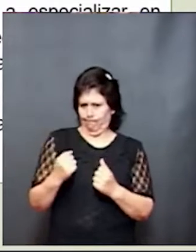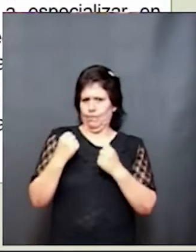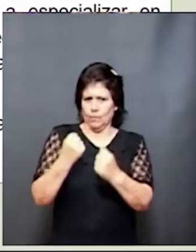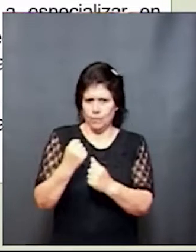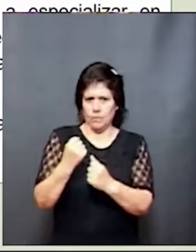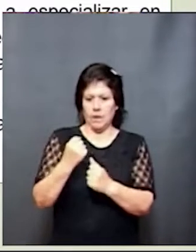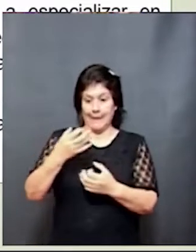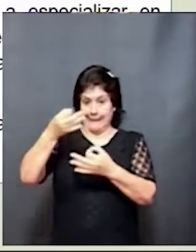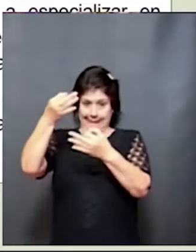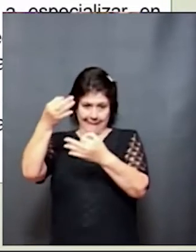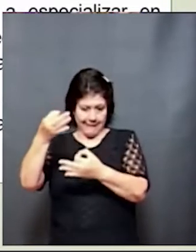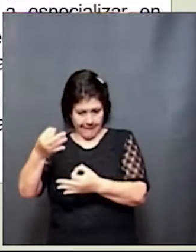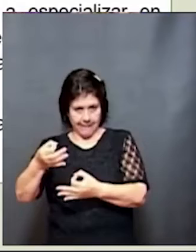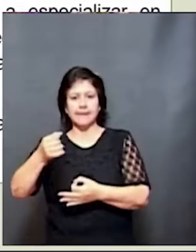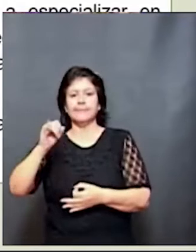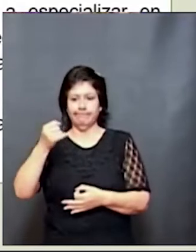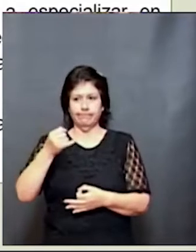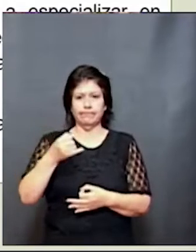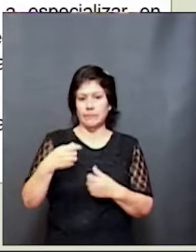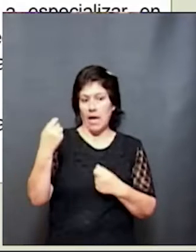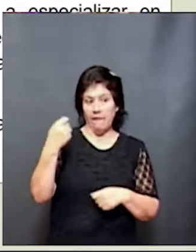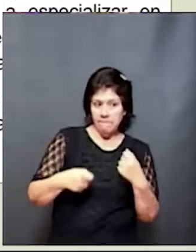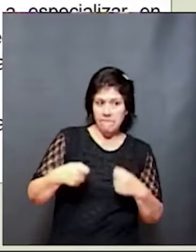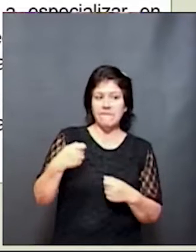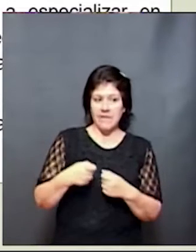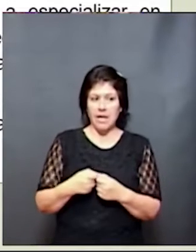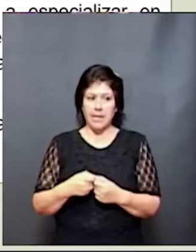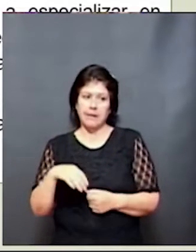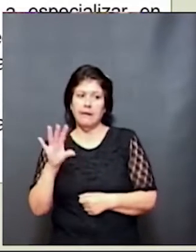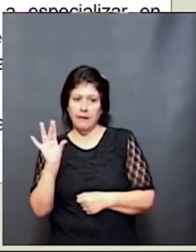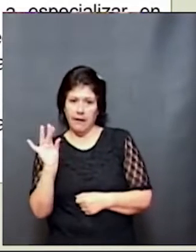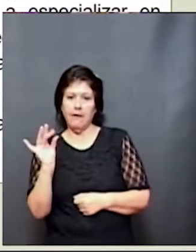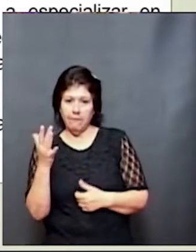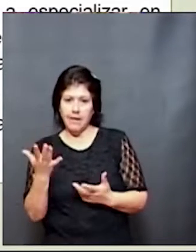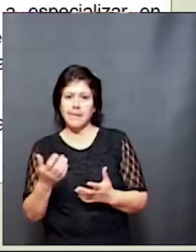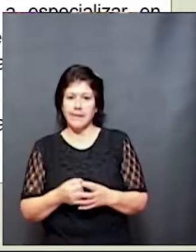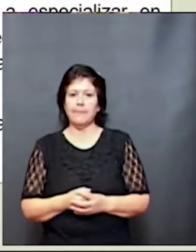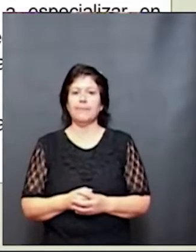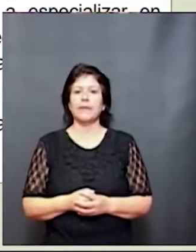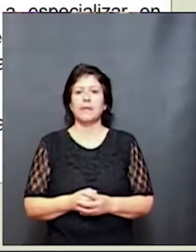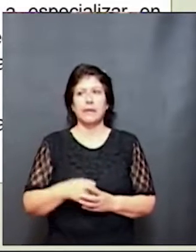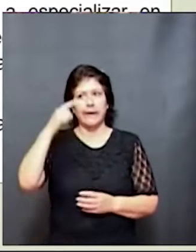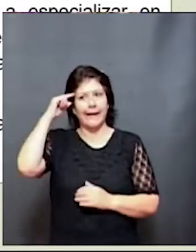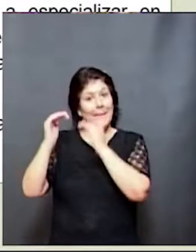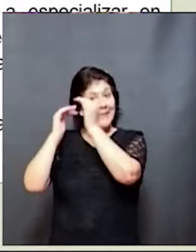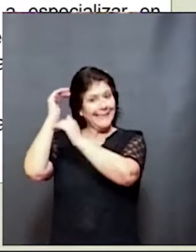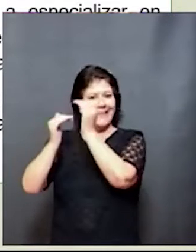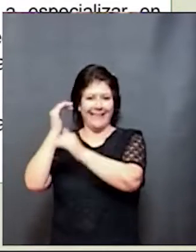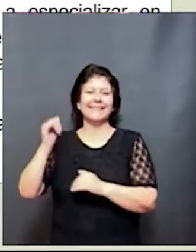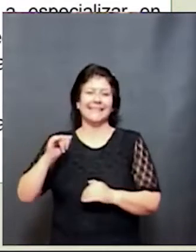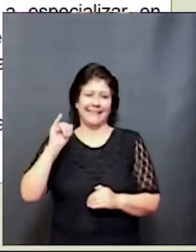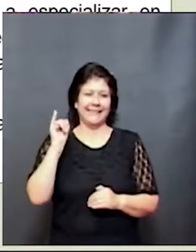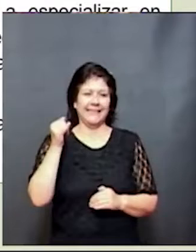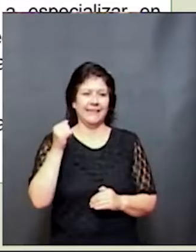de ejecutar habilidades cada vez más complejas y tiene una gran capacidad, que es la capacidad de